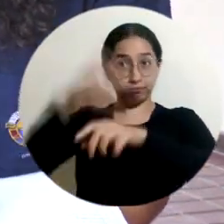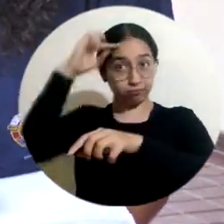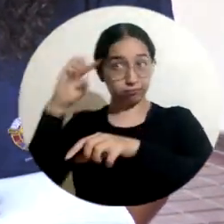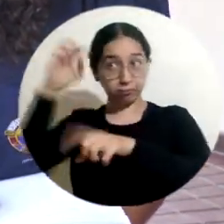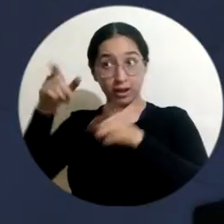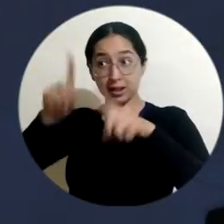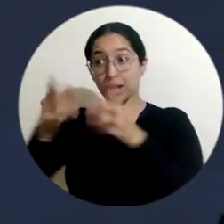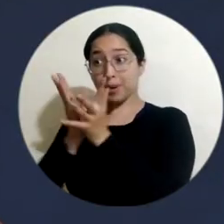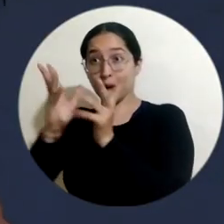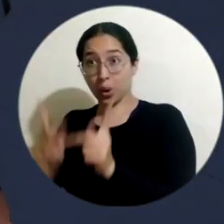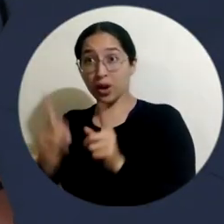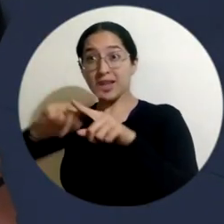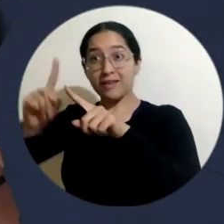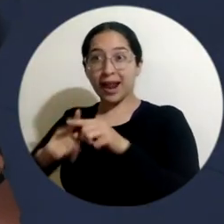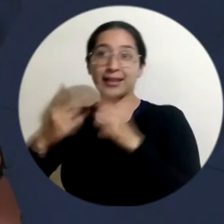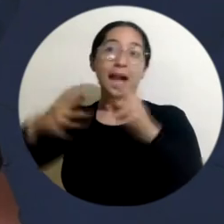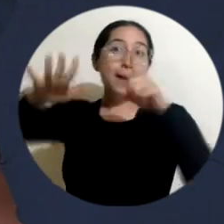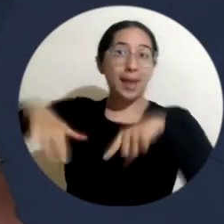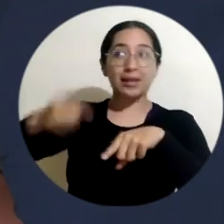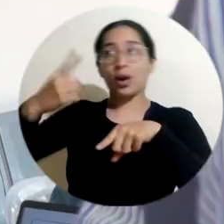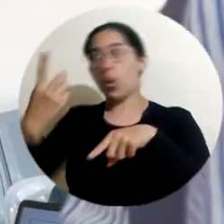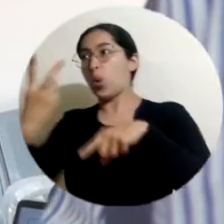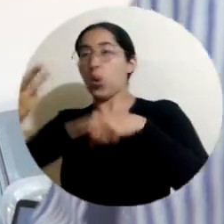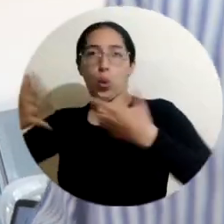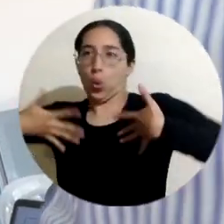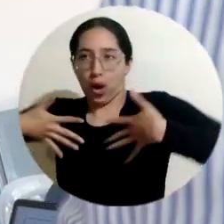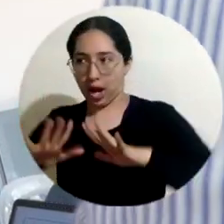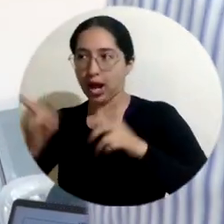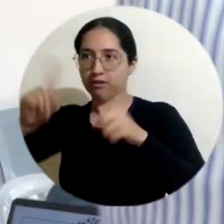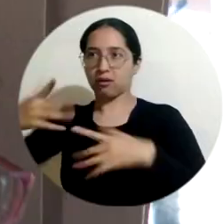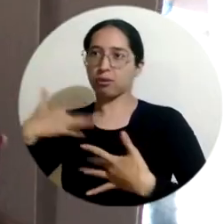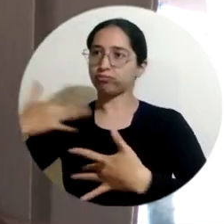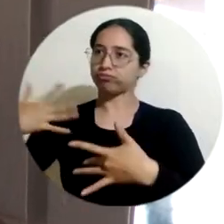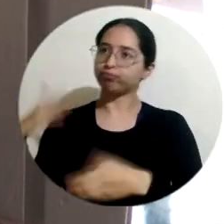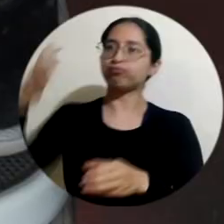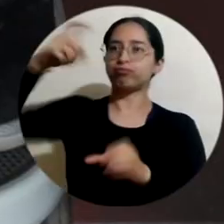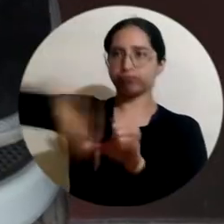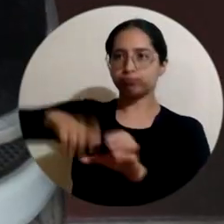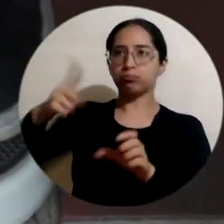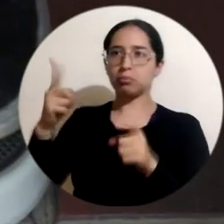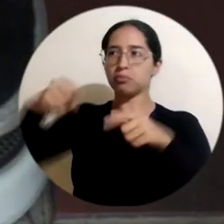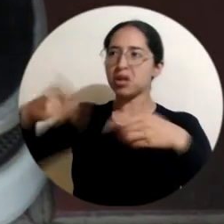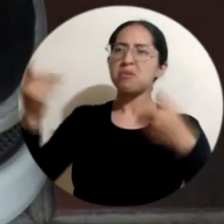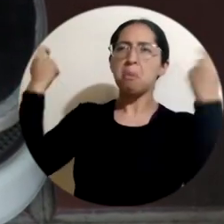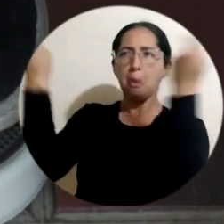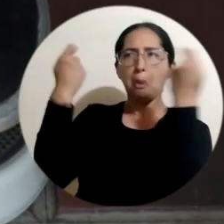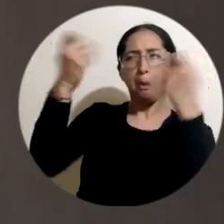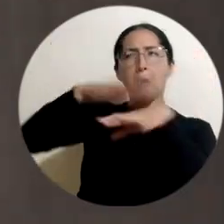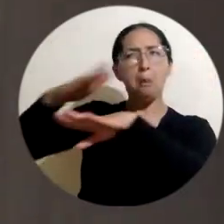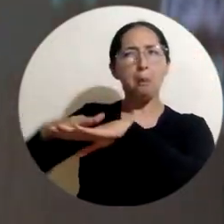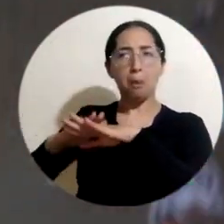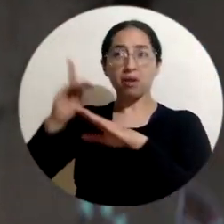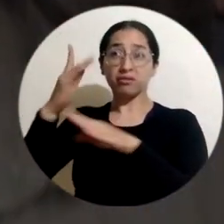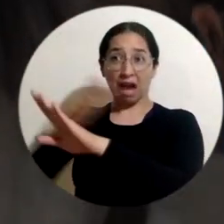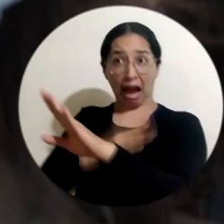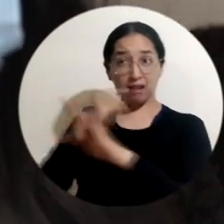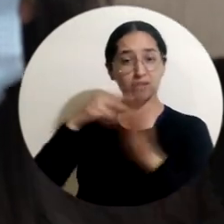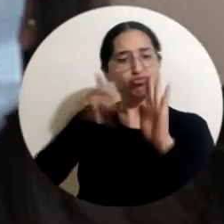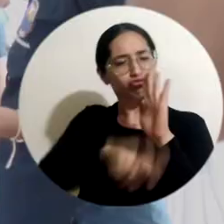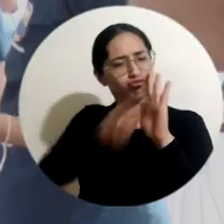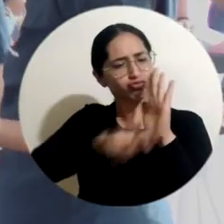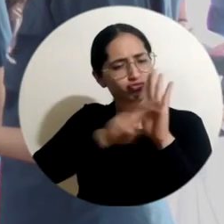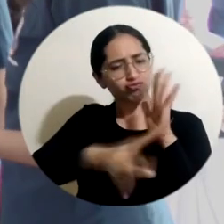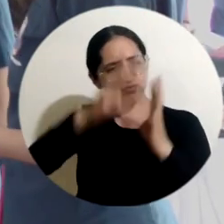estudiantes voluntarios de diversos semestres que lideraron esta actividad de extensión y proyección social, poniendo en práctica los conocimientos